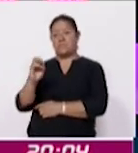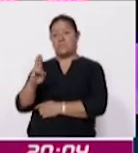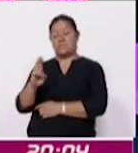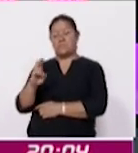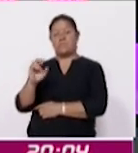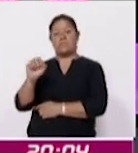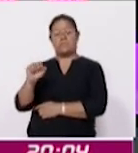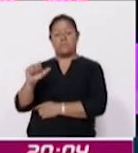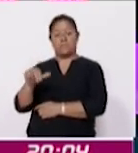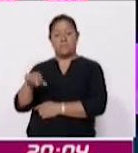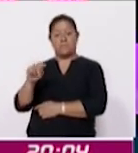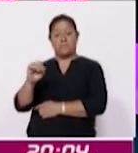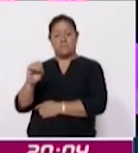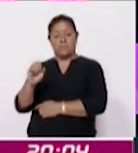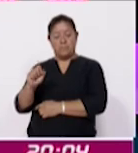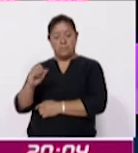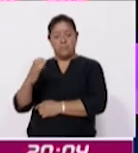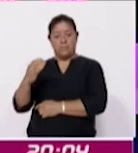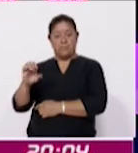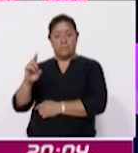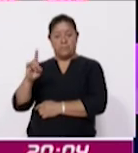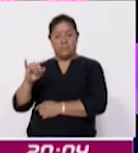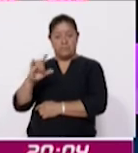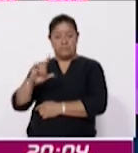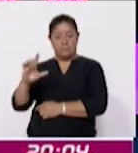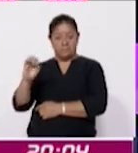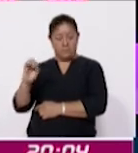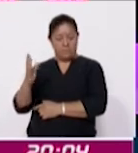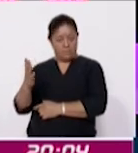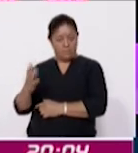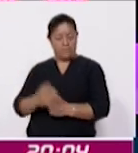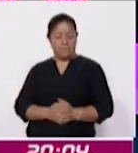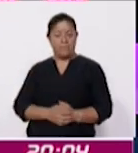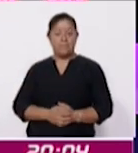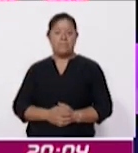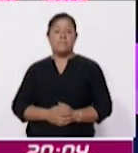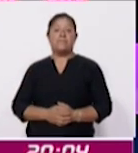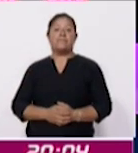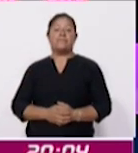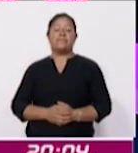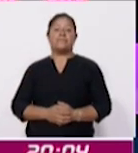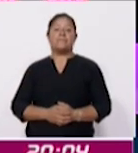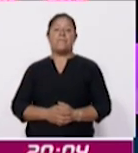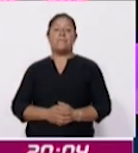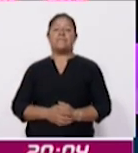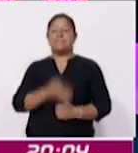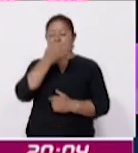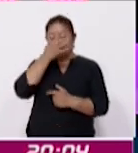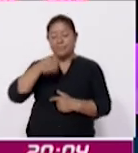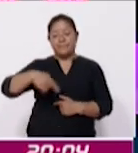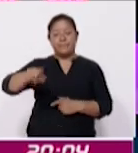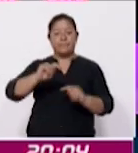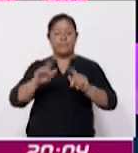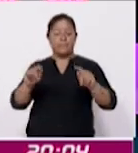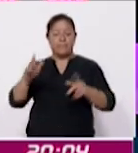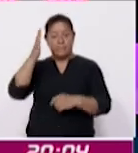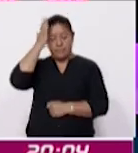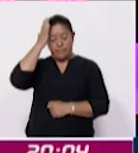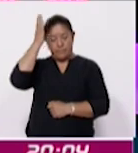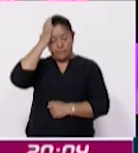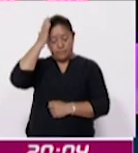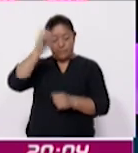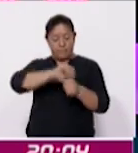Ahí tiene esta información. Vamos a otras cosas, recientemente estuvo en Tlaxcala el dirigente nacional de la